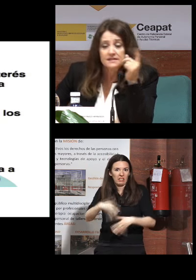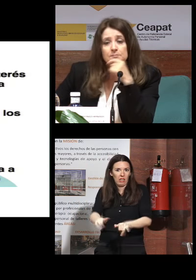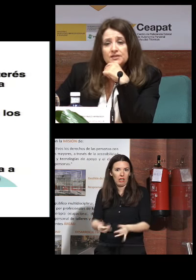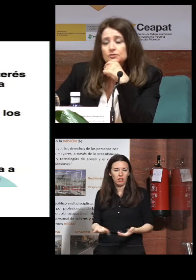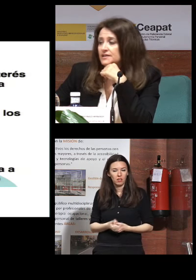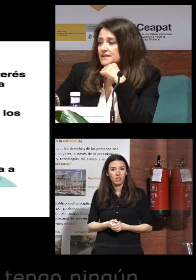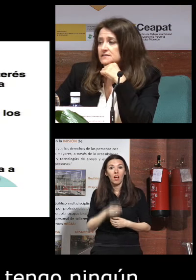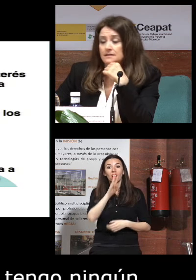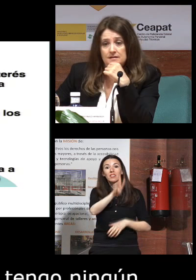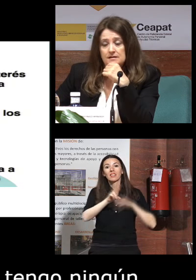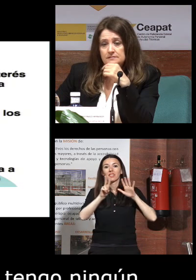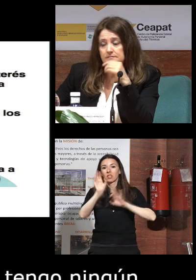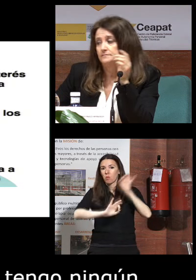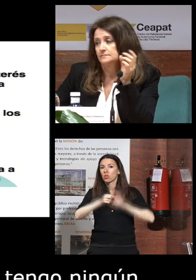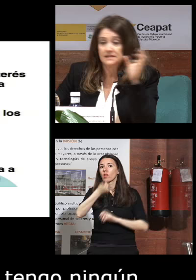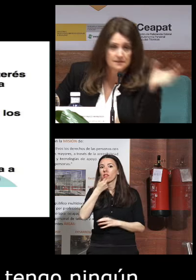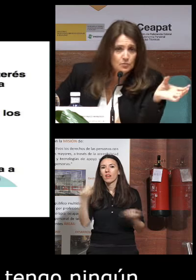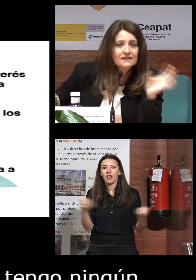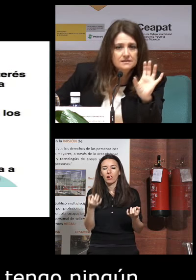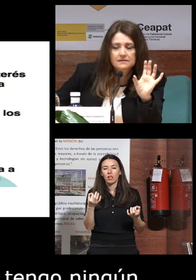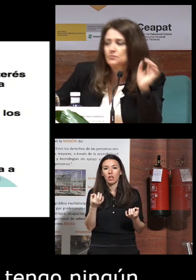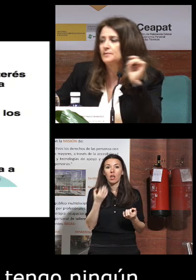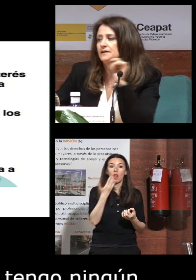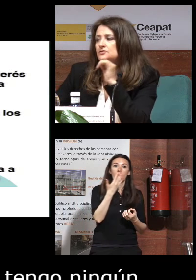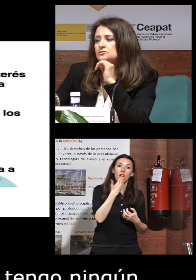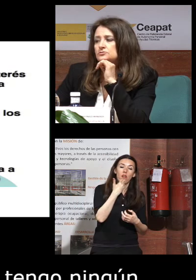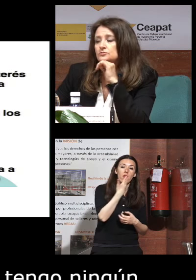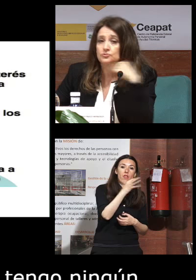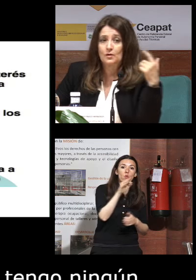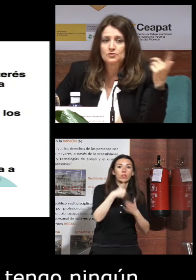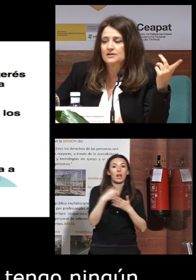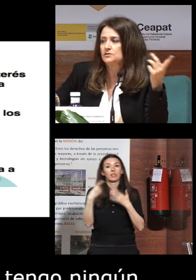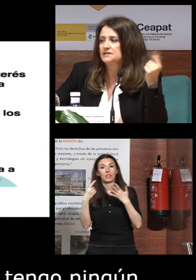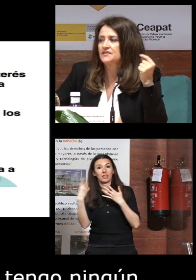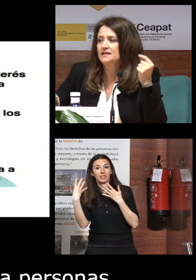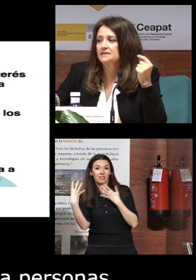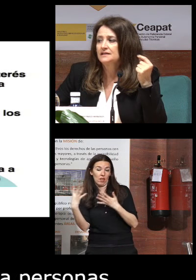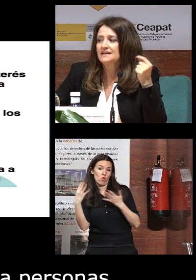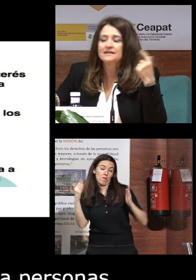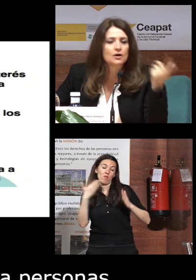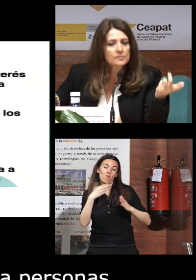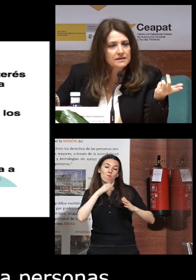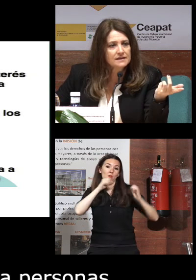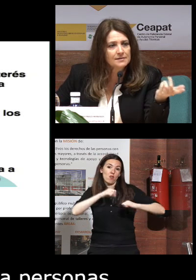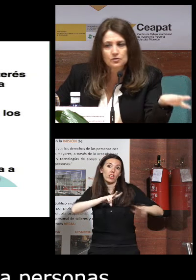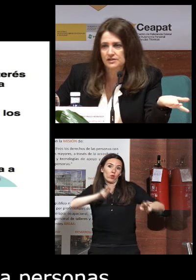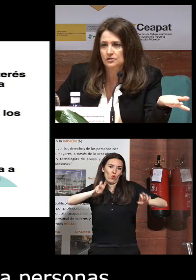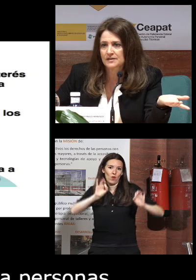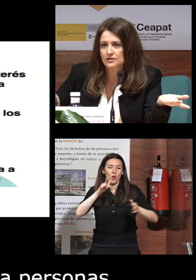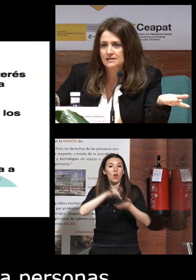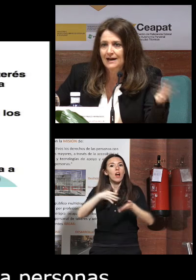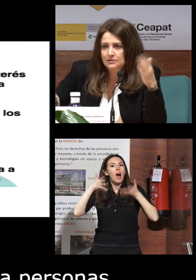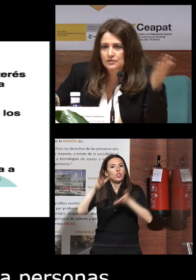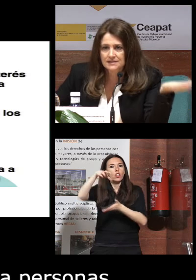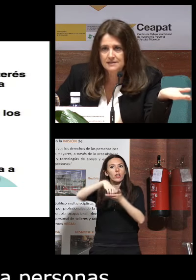37% de ellas decían de entre 50 y 69 años los nuevos mayores decían que sería conveniente abrir los centros